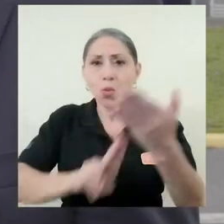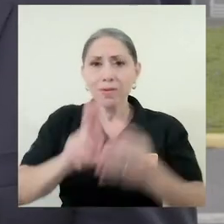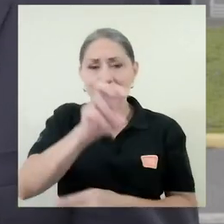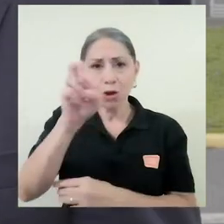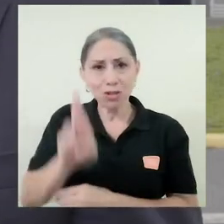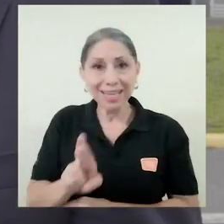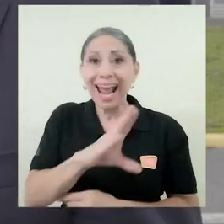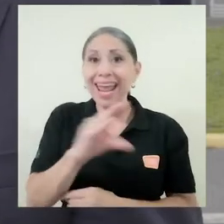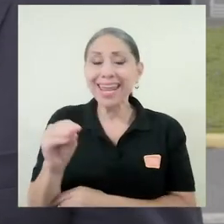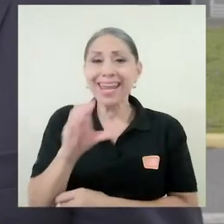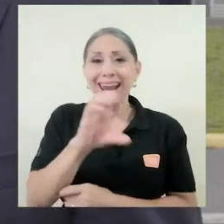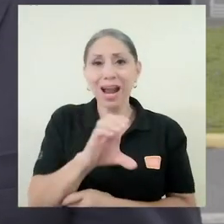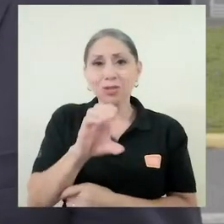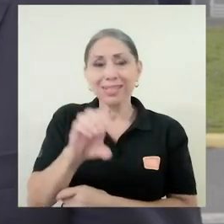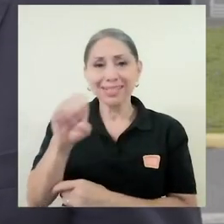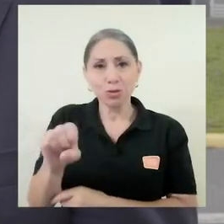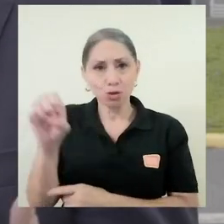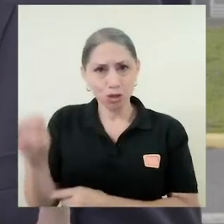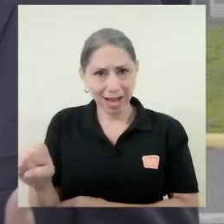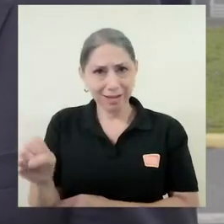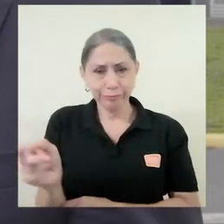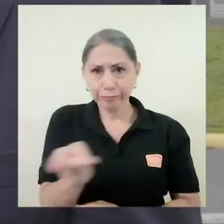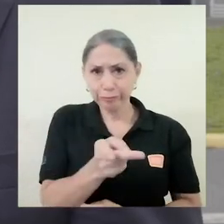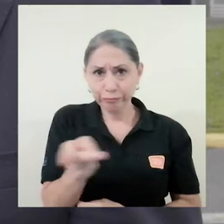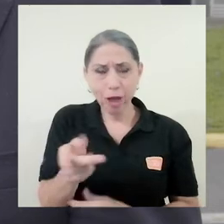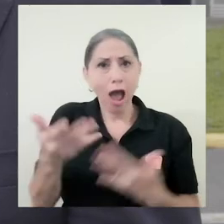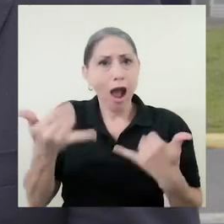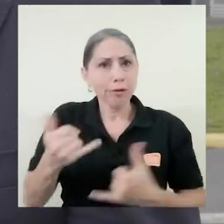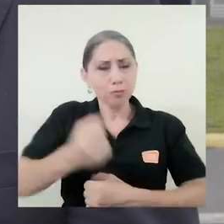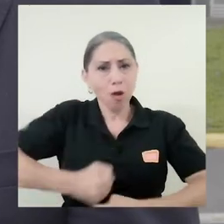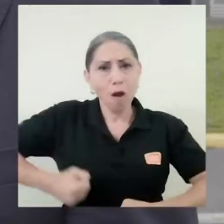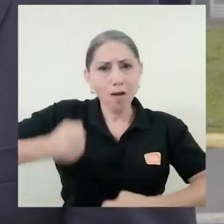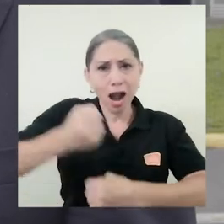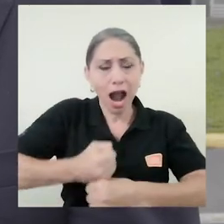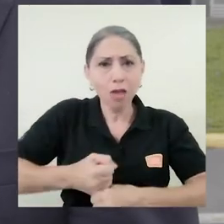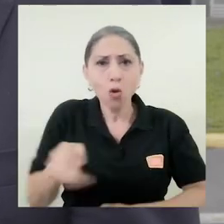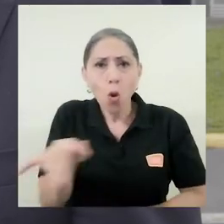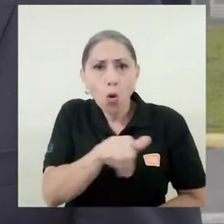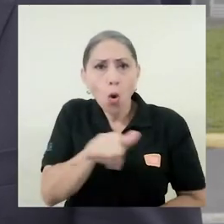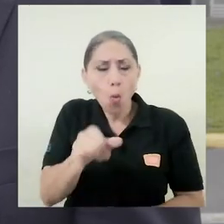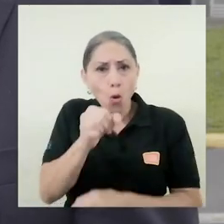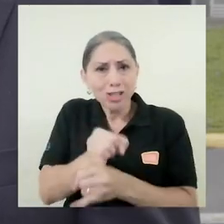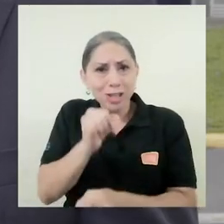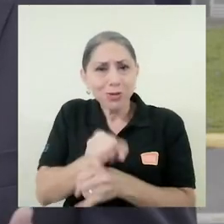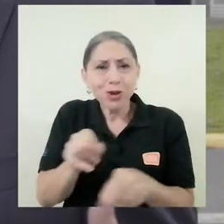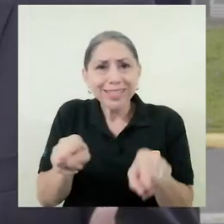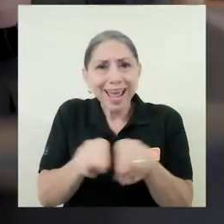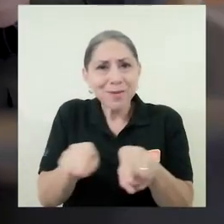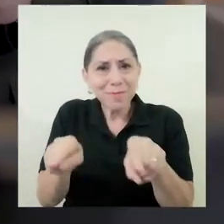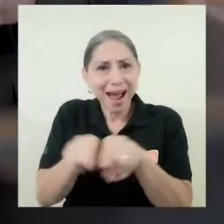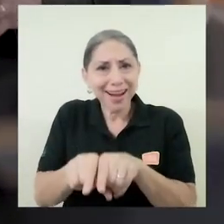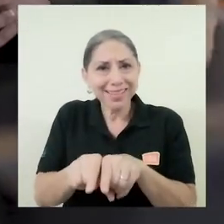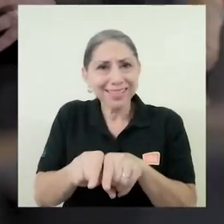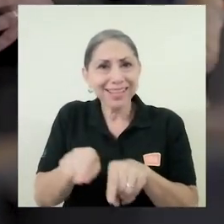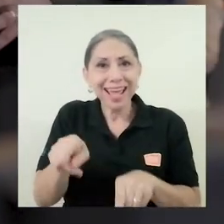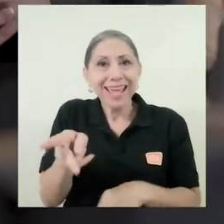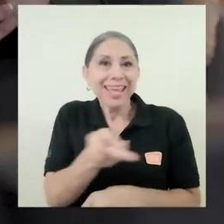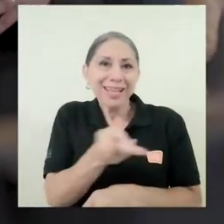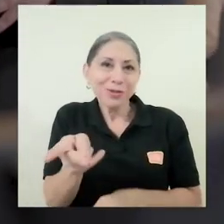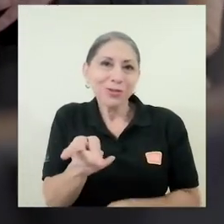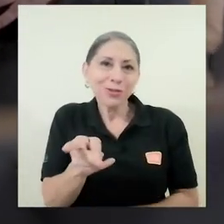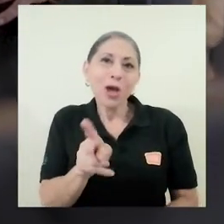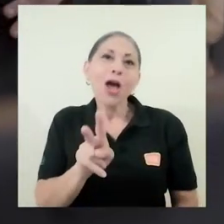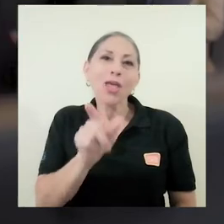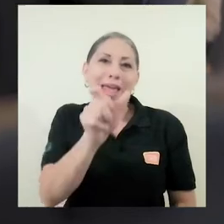y la Caja Costarricense, el Seguro Social, estén trabajando como instituciones hermanas que nacieron estos dos gemelos,